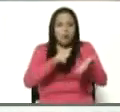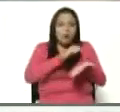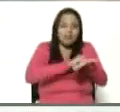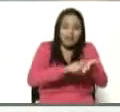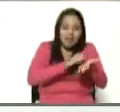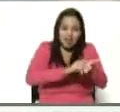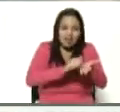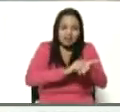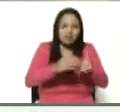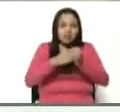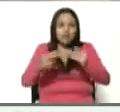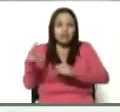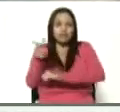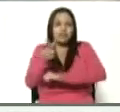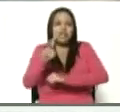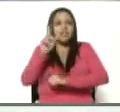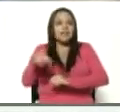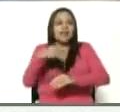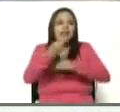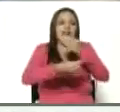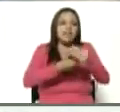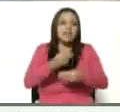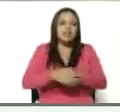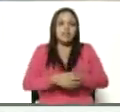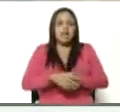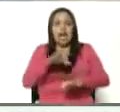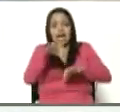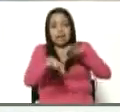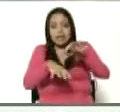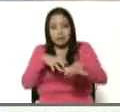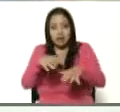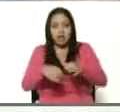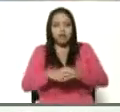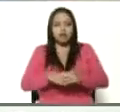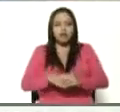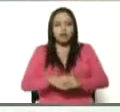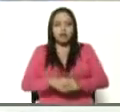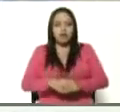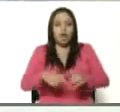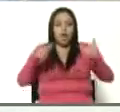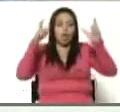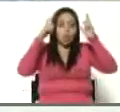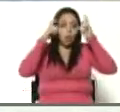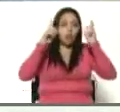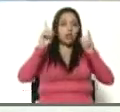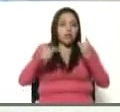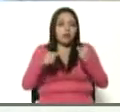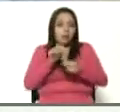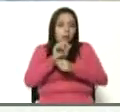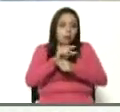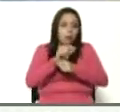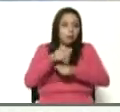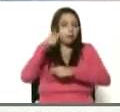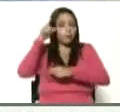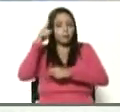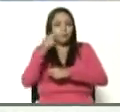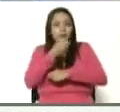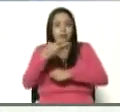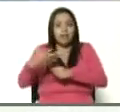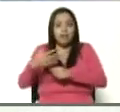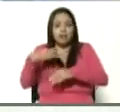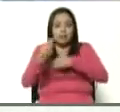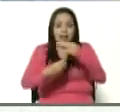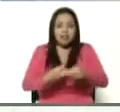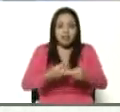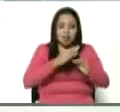venezolanos y también producimos animales, toros reproductores y semen para mejorar muchísimas unidades de producción